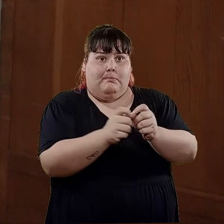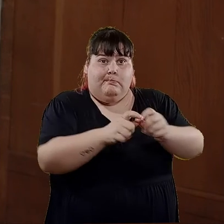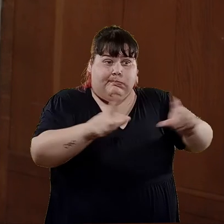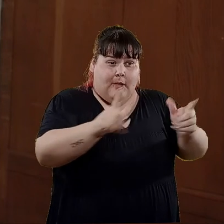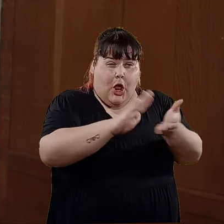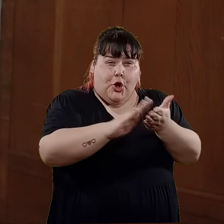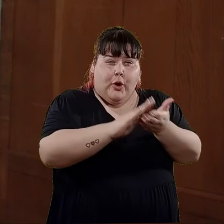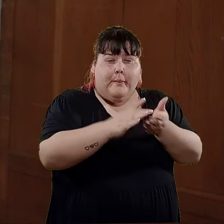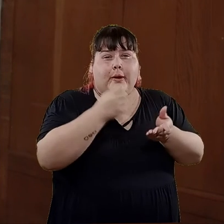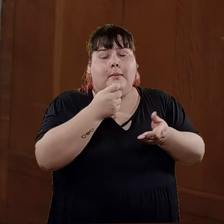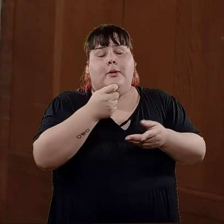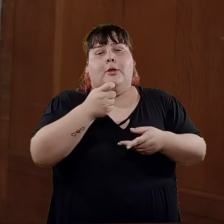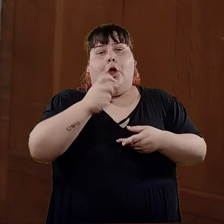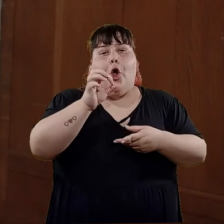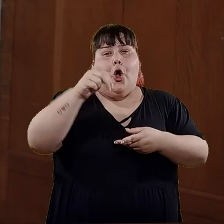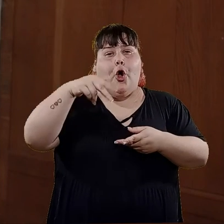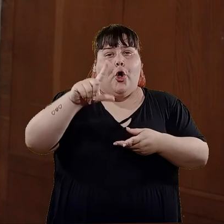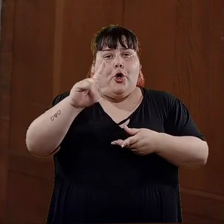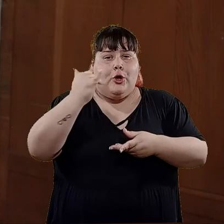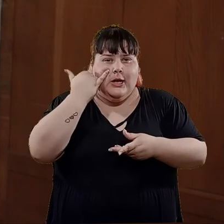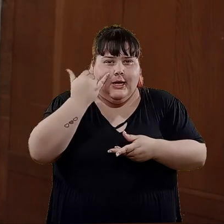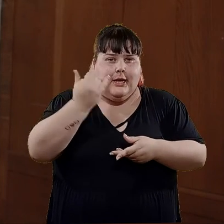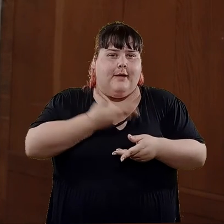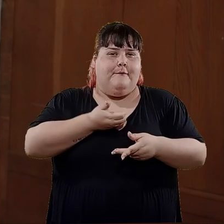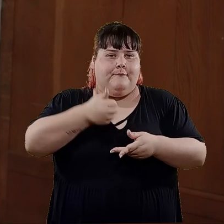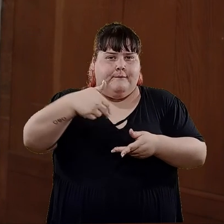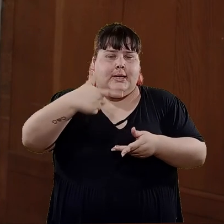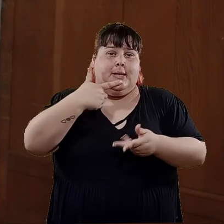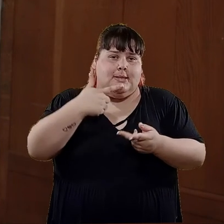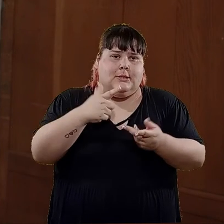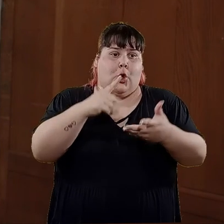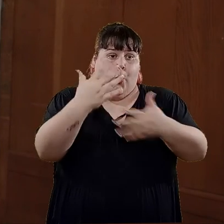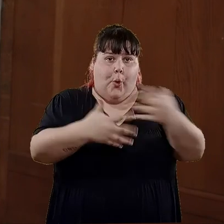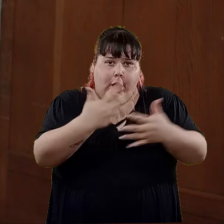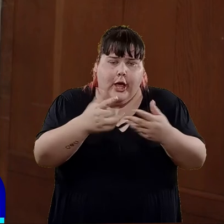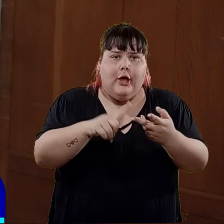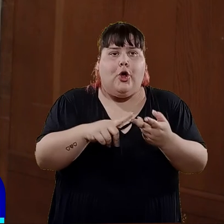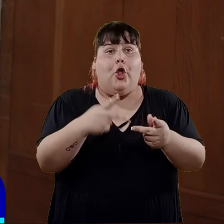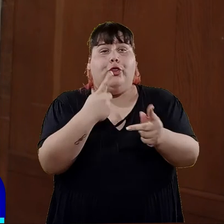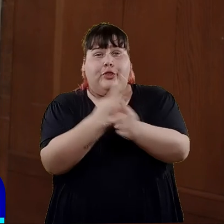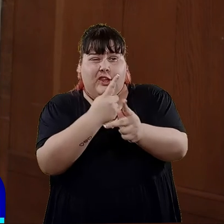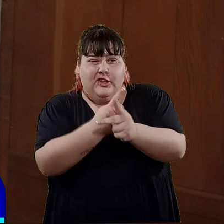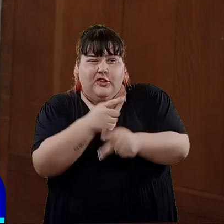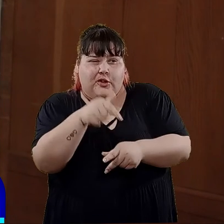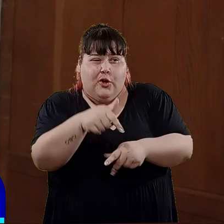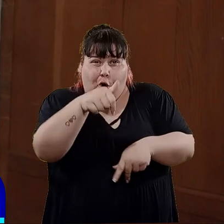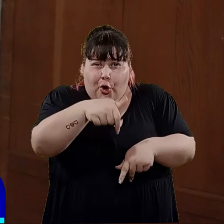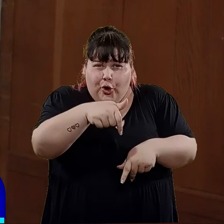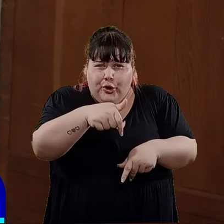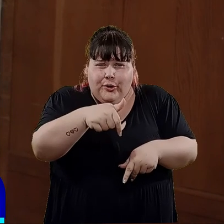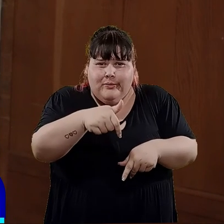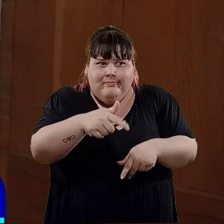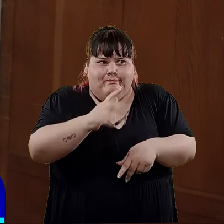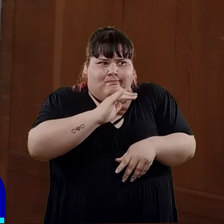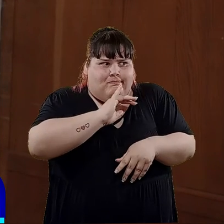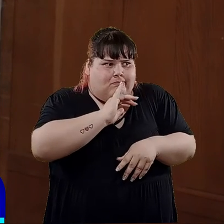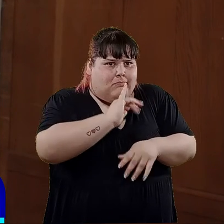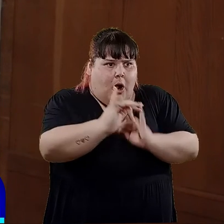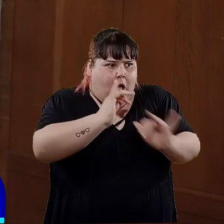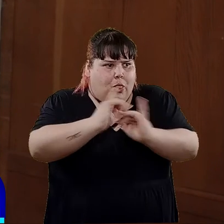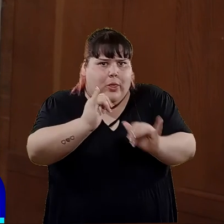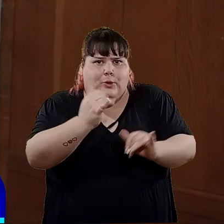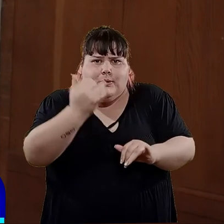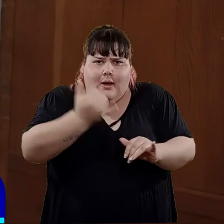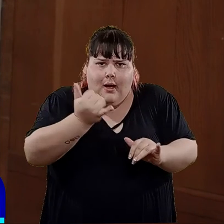OnlyFans, juegos vinculados a Roblox, a TikTok, también que hoy vemos como también estas